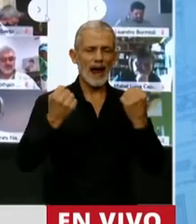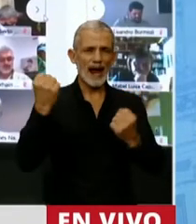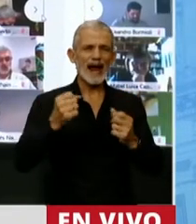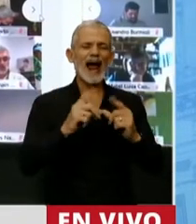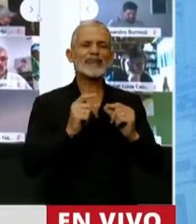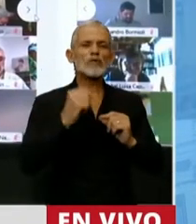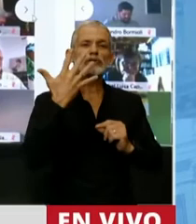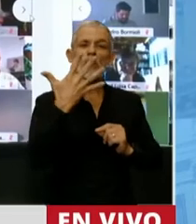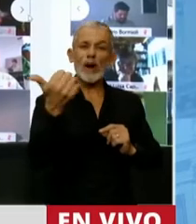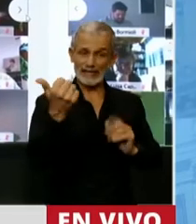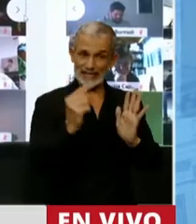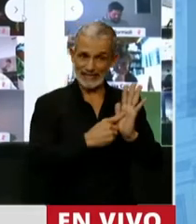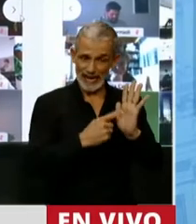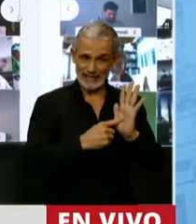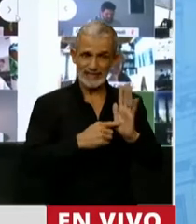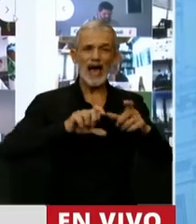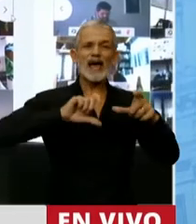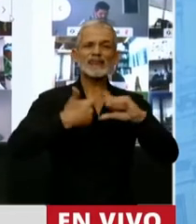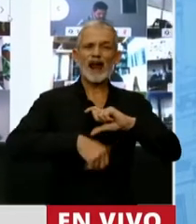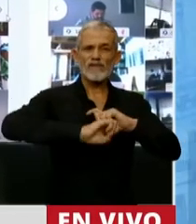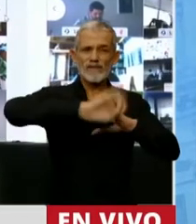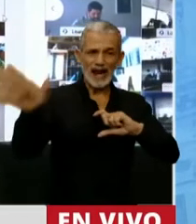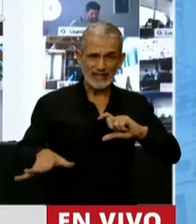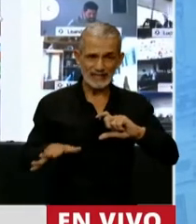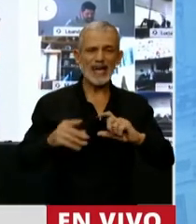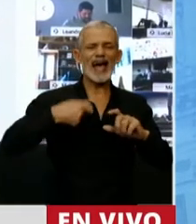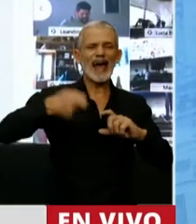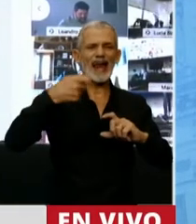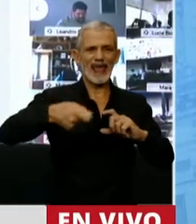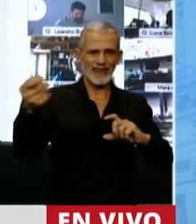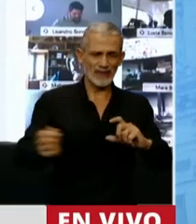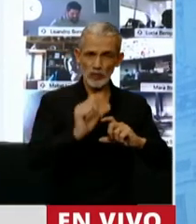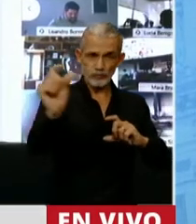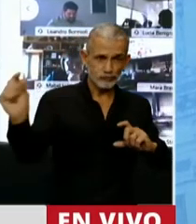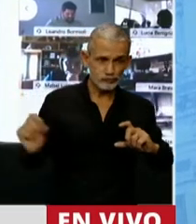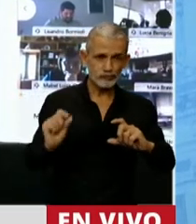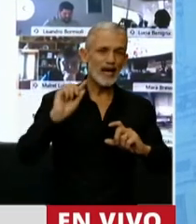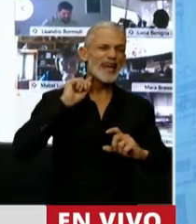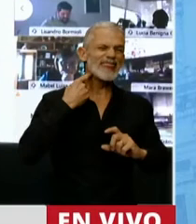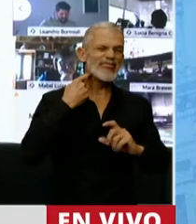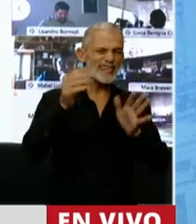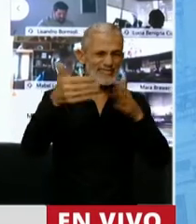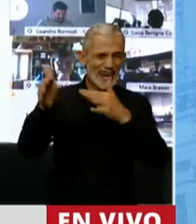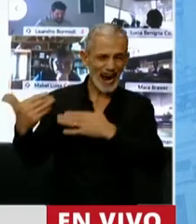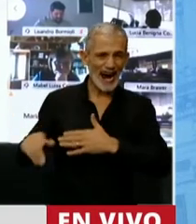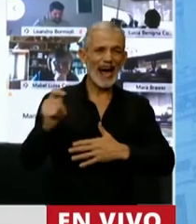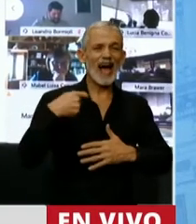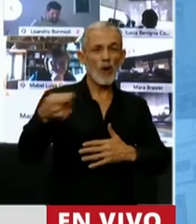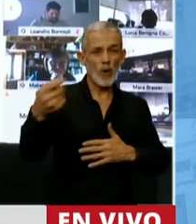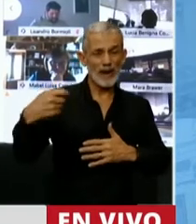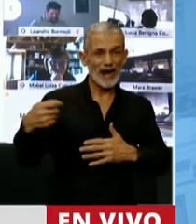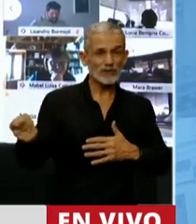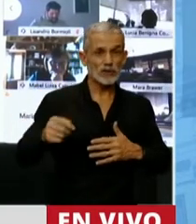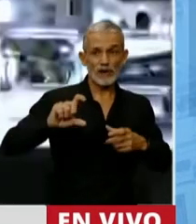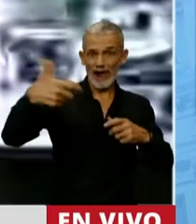56, que fija las transferencias de los créditos de recursos para las 13 cajas provisionales que no fueron